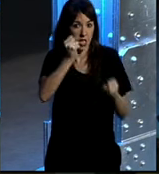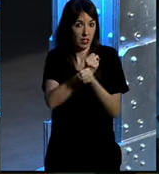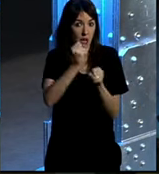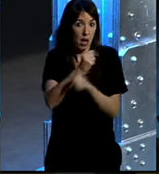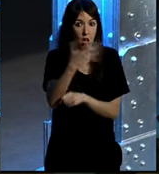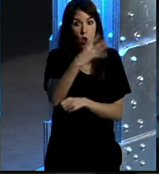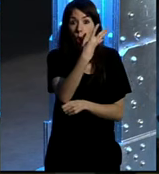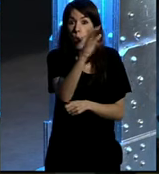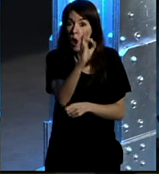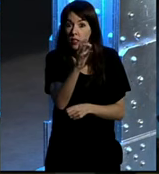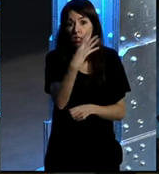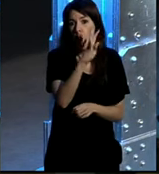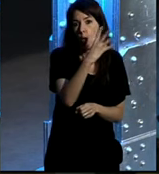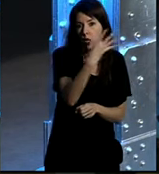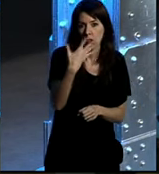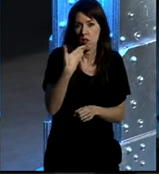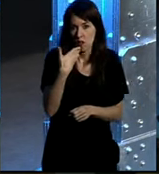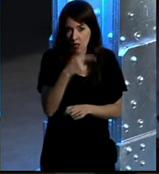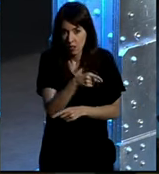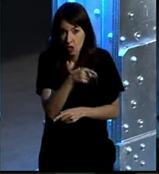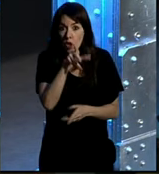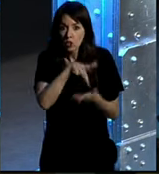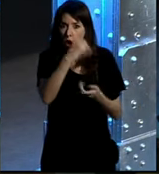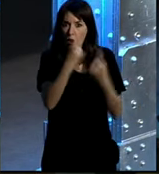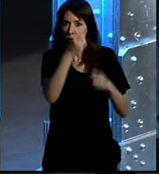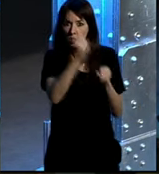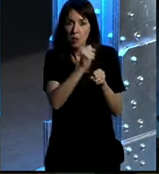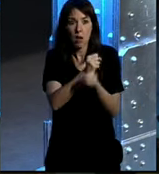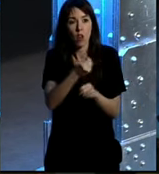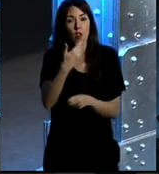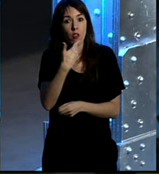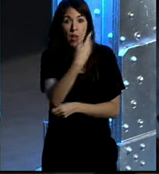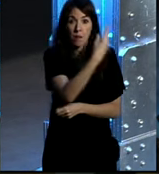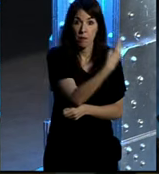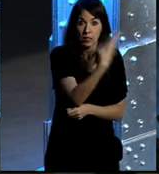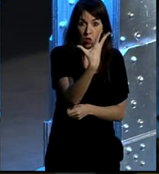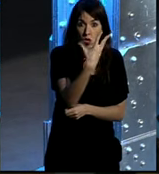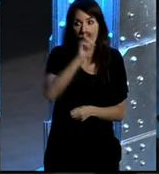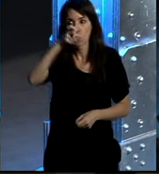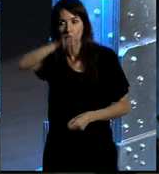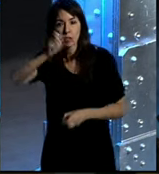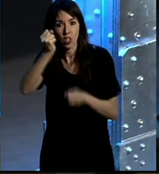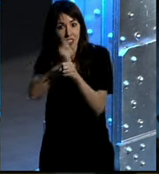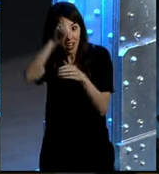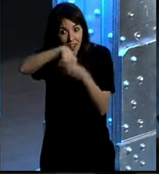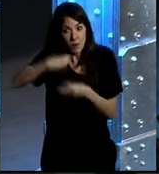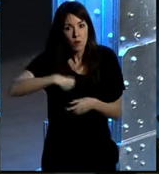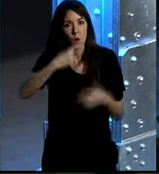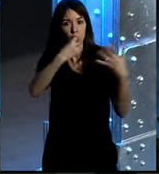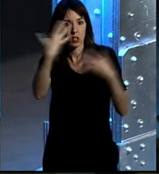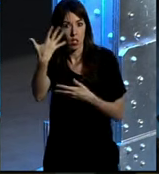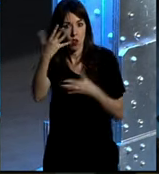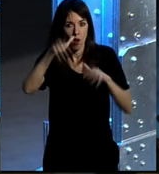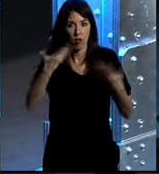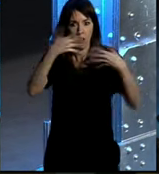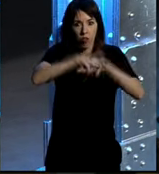trabajador está en torno a los 40, 45 años, lo cual implica que hay empleados que tienen 25 y habrá empleados que tendrán 65. Con lo cual, al final,